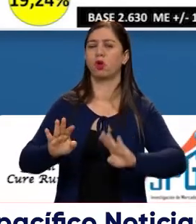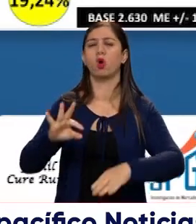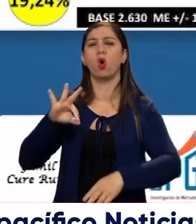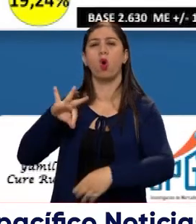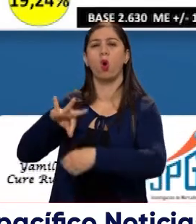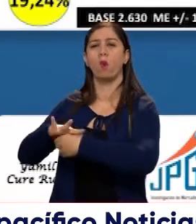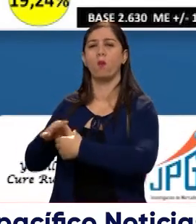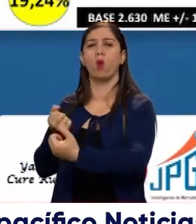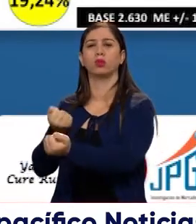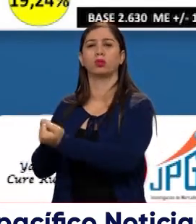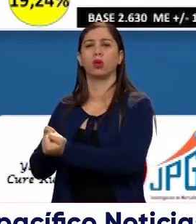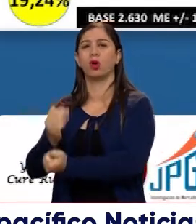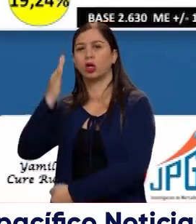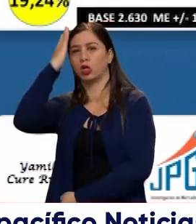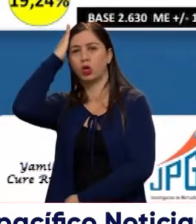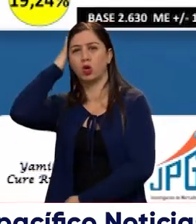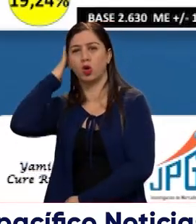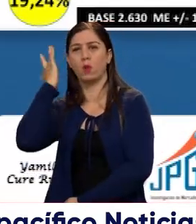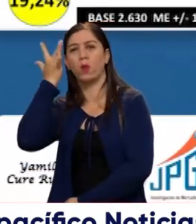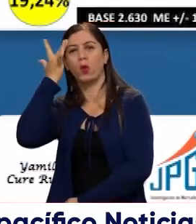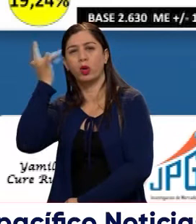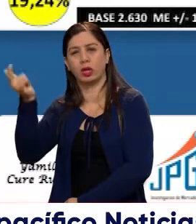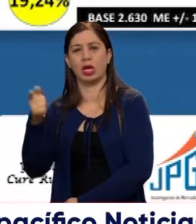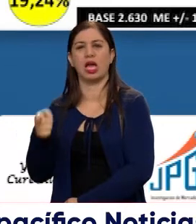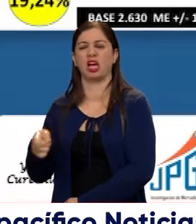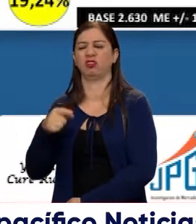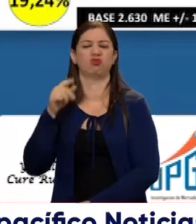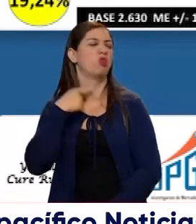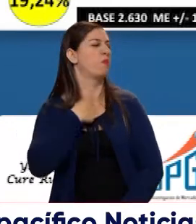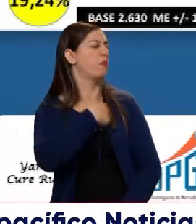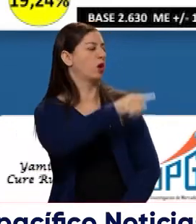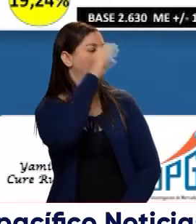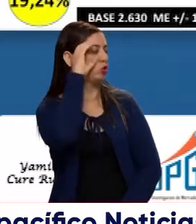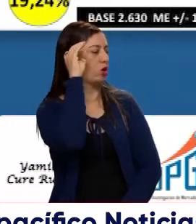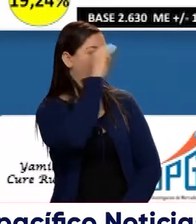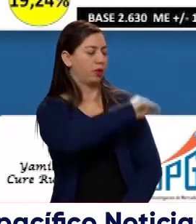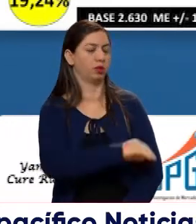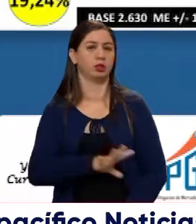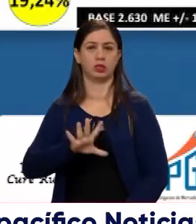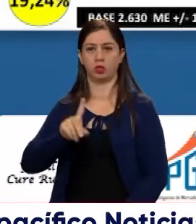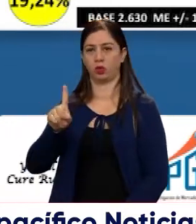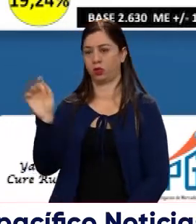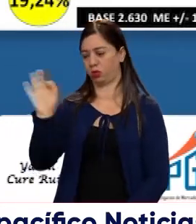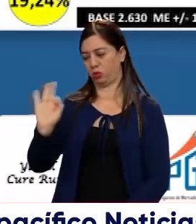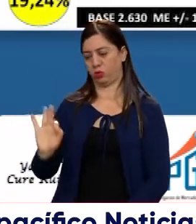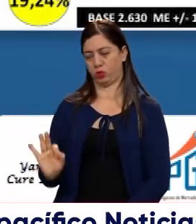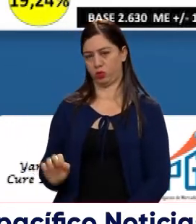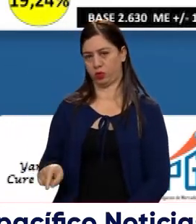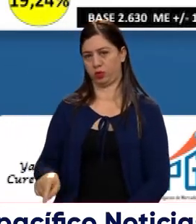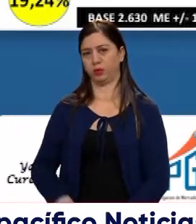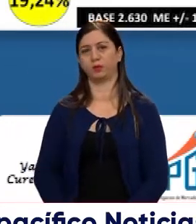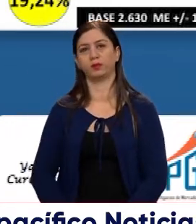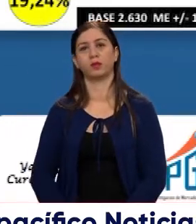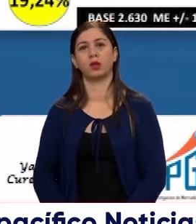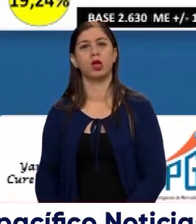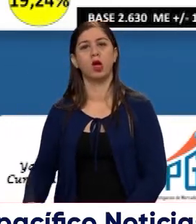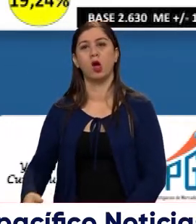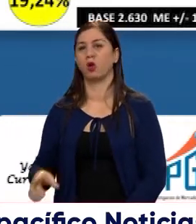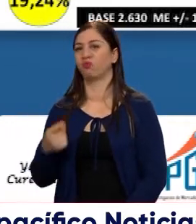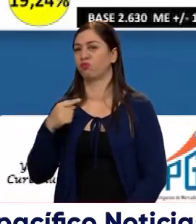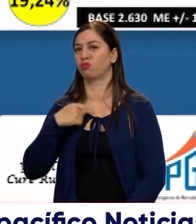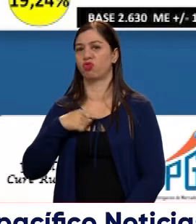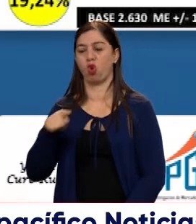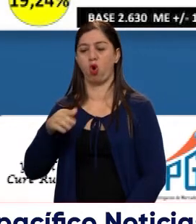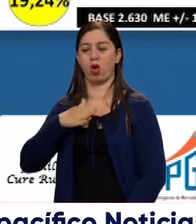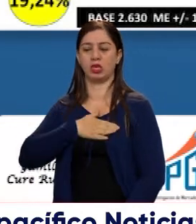por Rodolfo Hernández? Las respuestas son estas, porque soy antipetrista, el 51,29%. ¿Por qué no es el